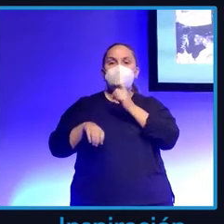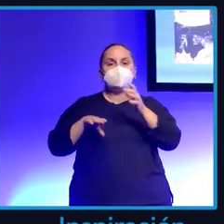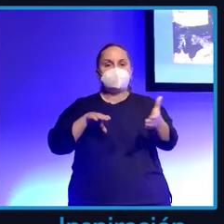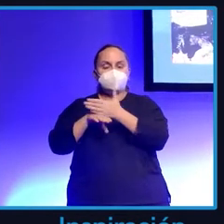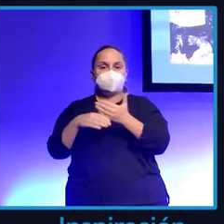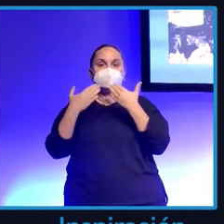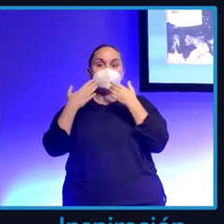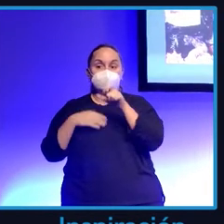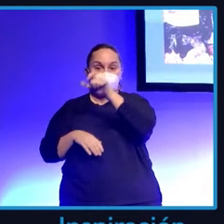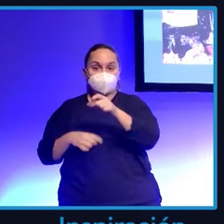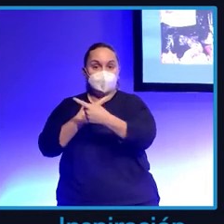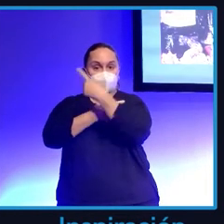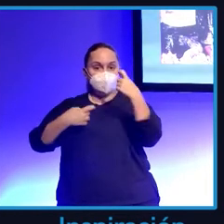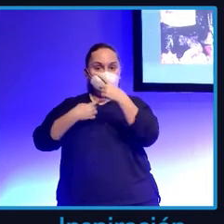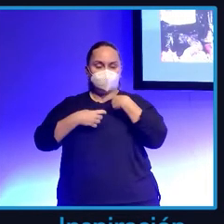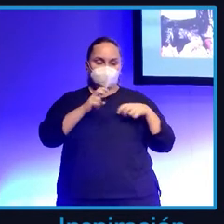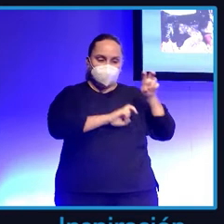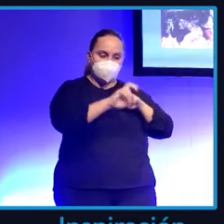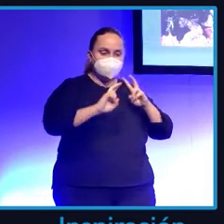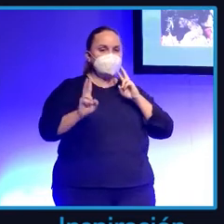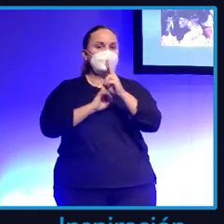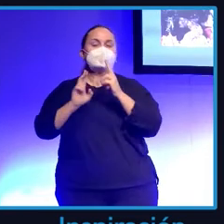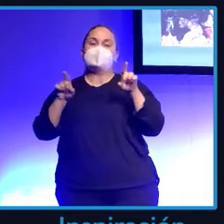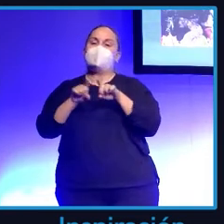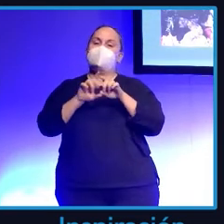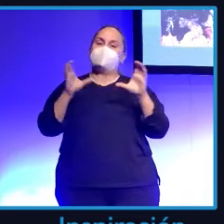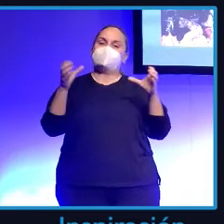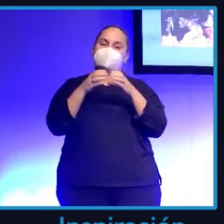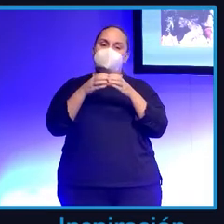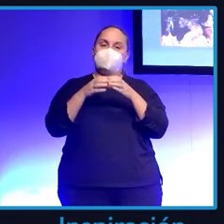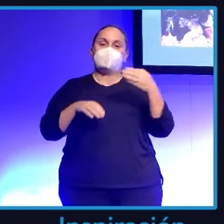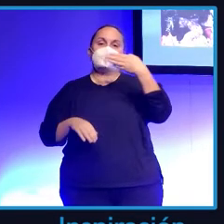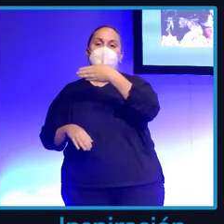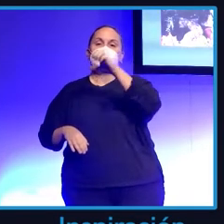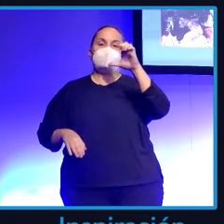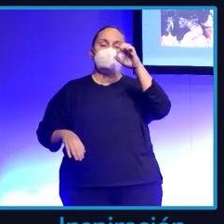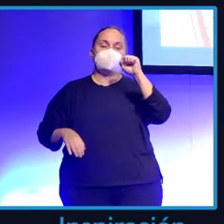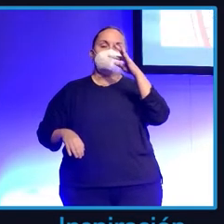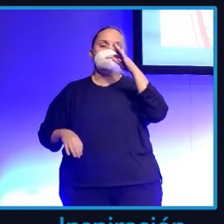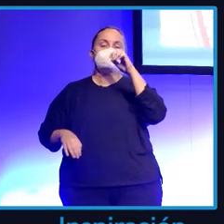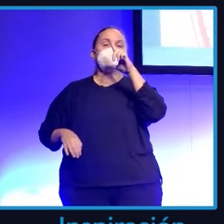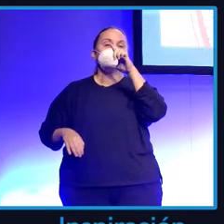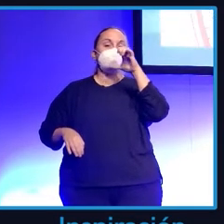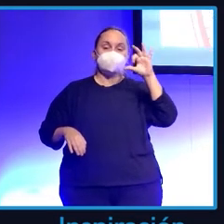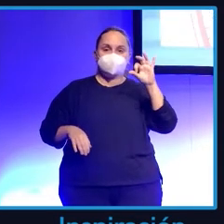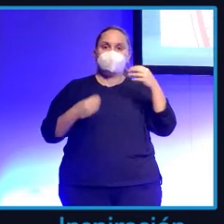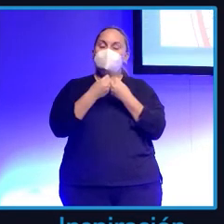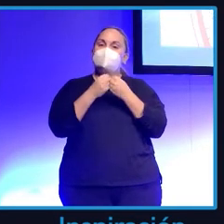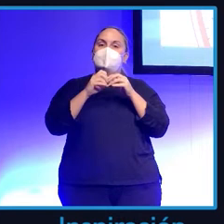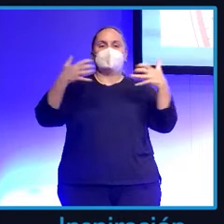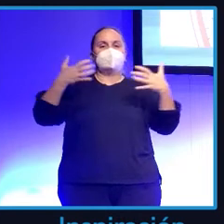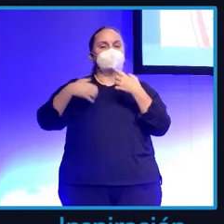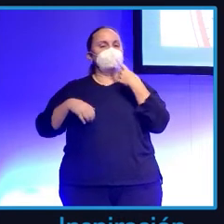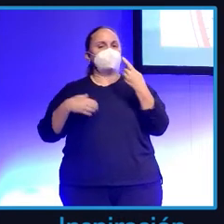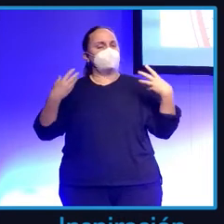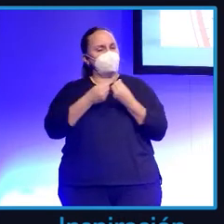a esas preguntas. Y lo hice como los Beatles con la ayuda de mis amigos. El título de esa charla era Multiplica y vencerás. Yo me senté en ese